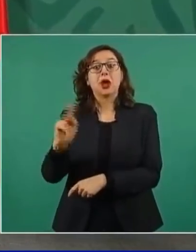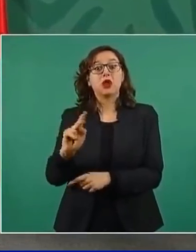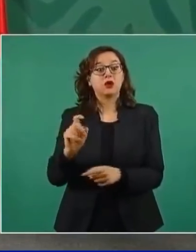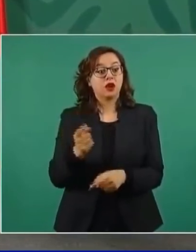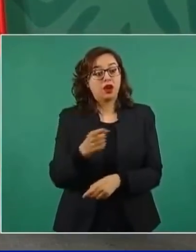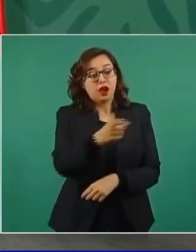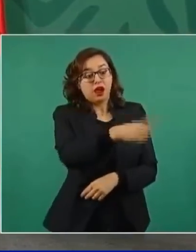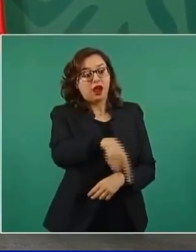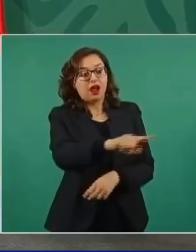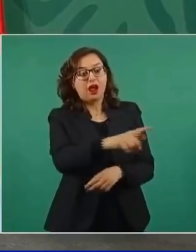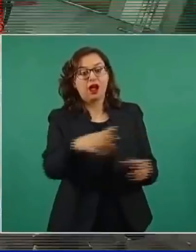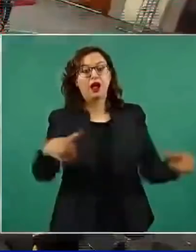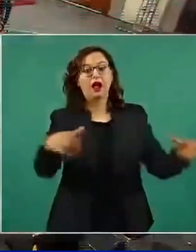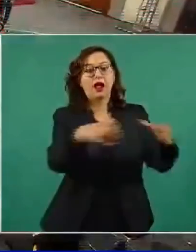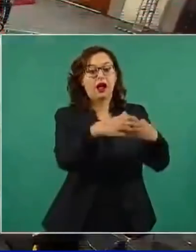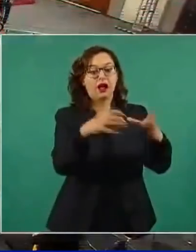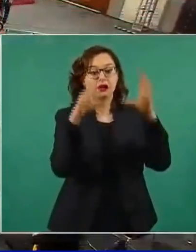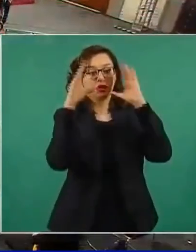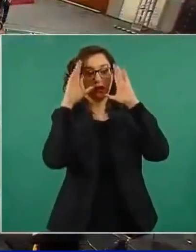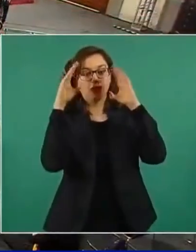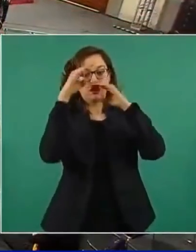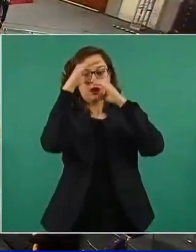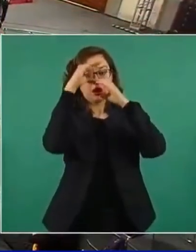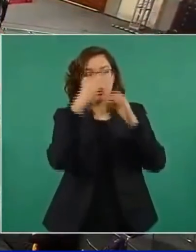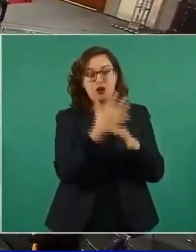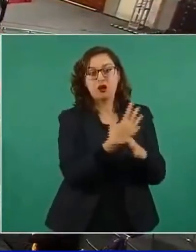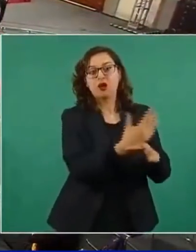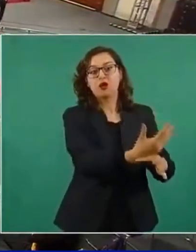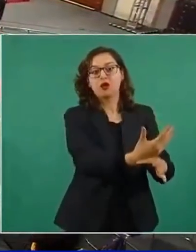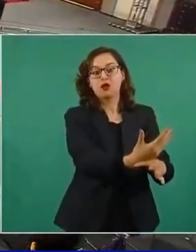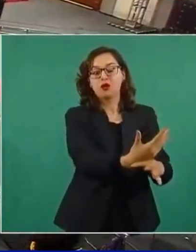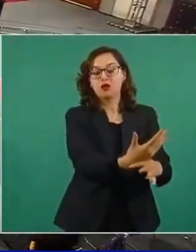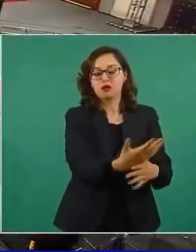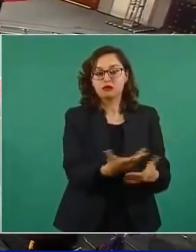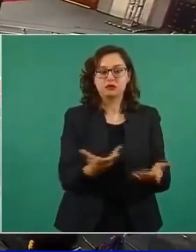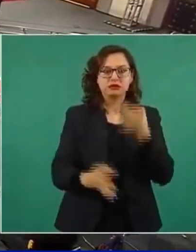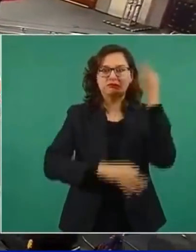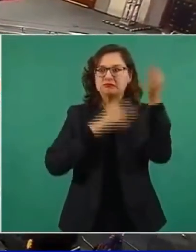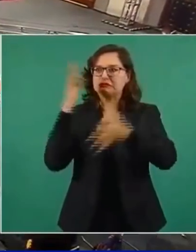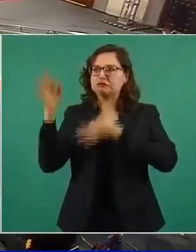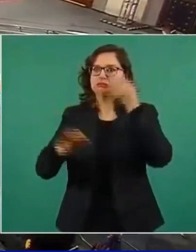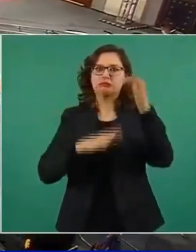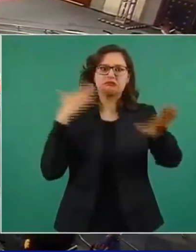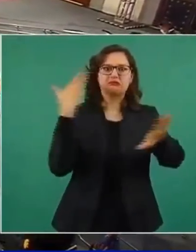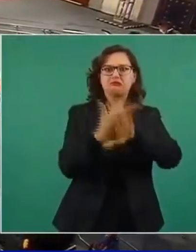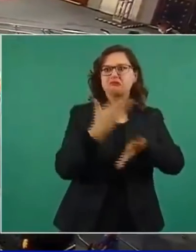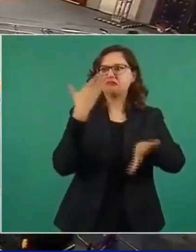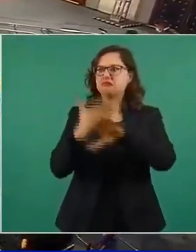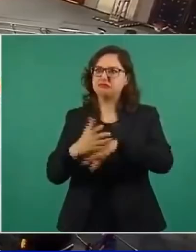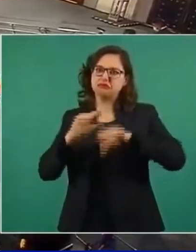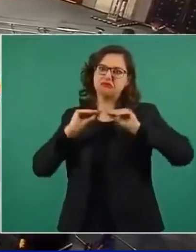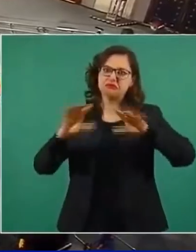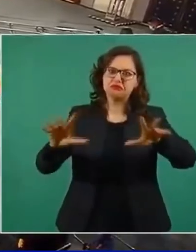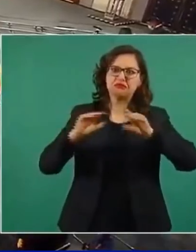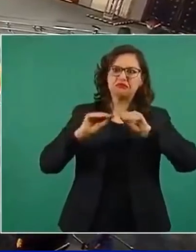estábamos a favor de la reelección, inclusive fueron más allá,